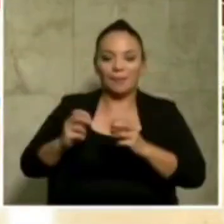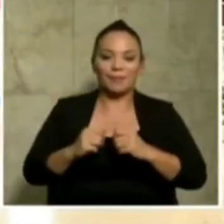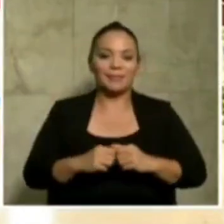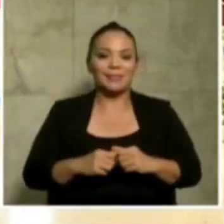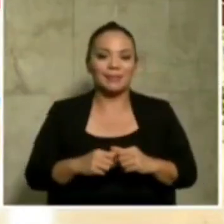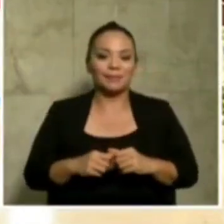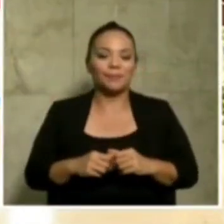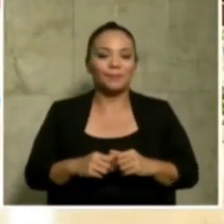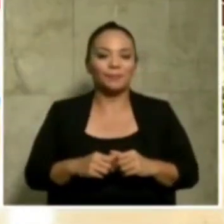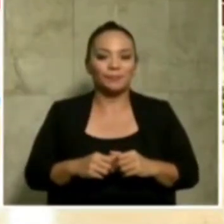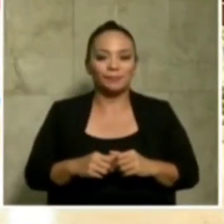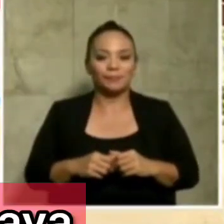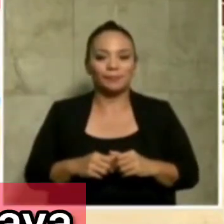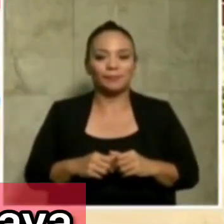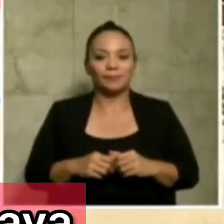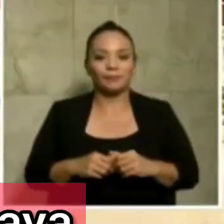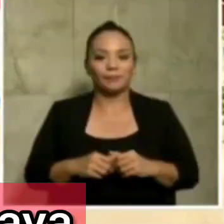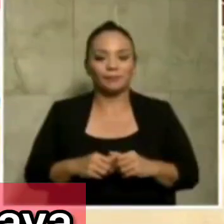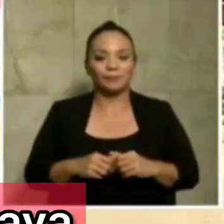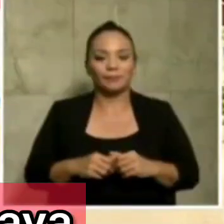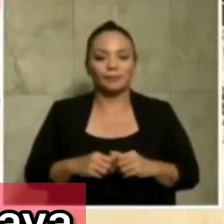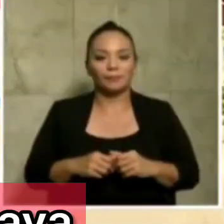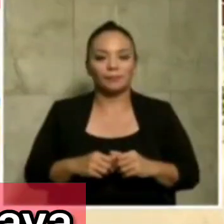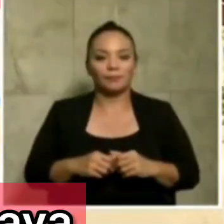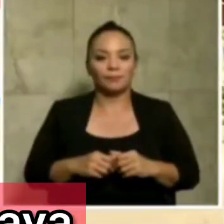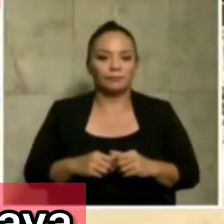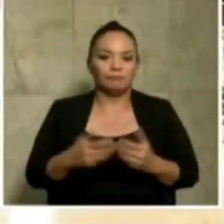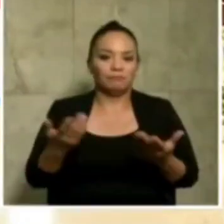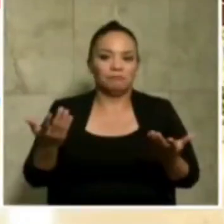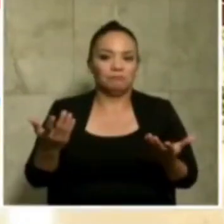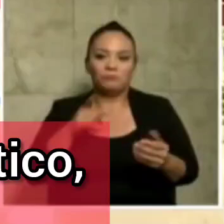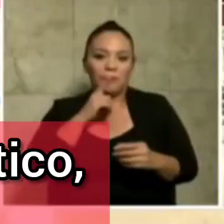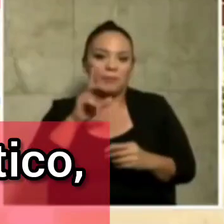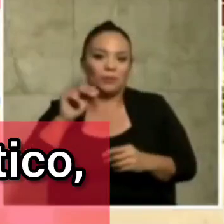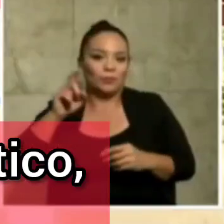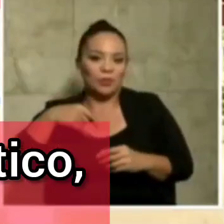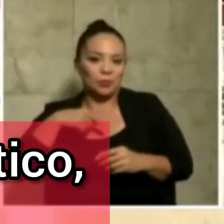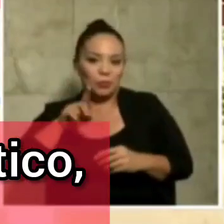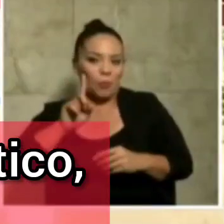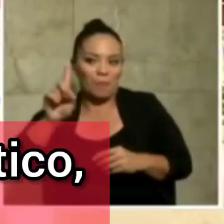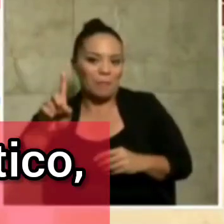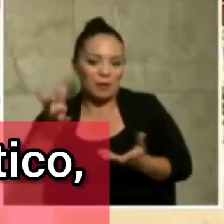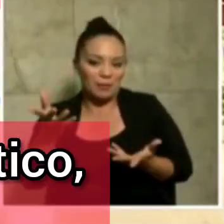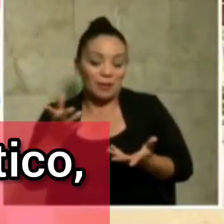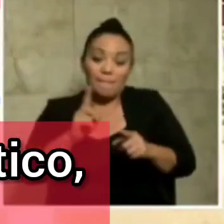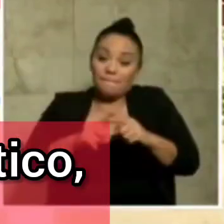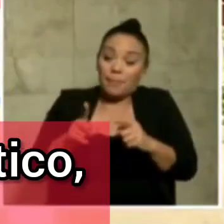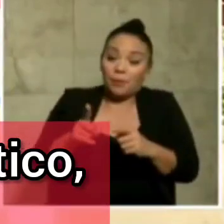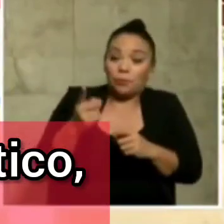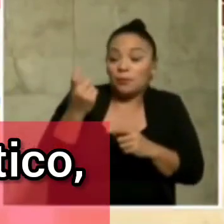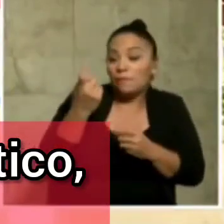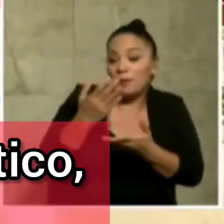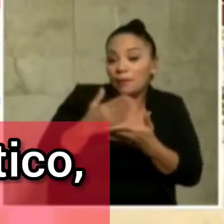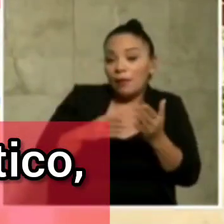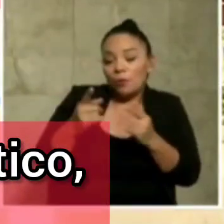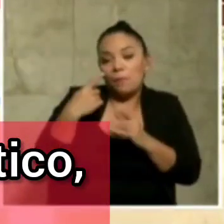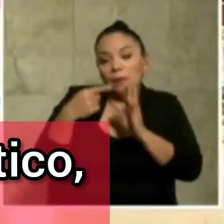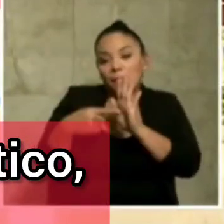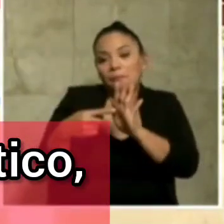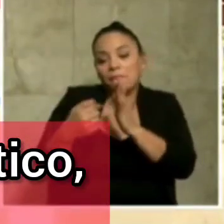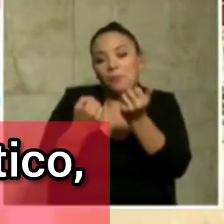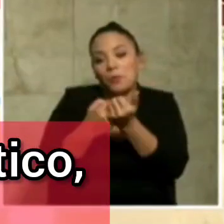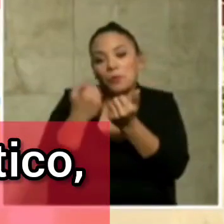Si hace falta, técnicamente no hace falta que yo vaya. Si hace falta para enseñar apoyo político,